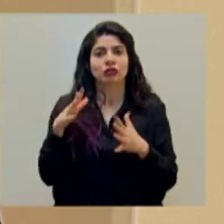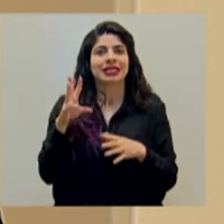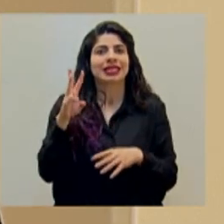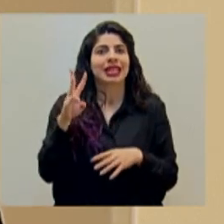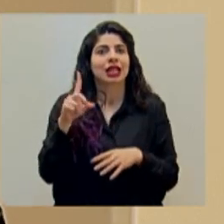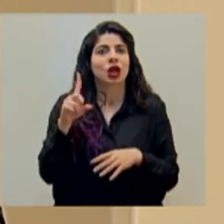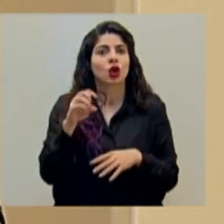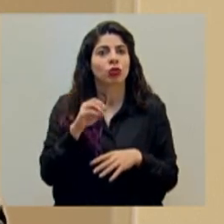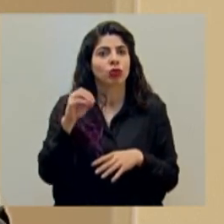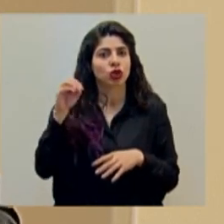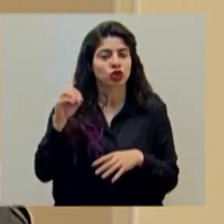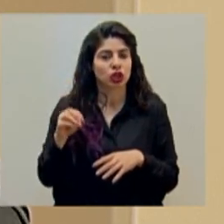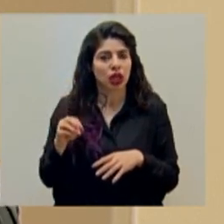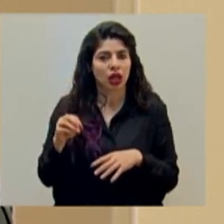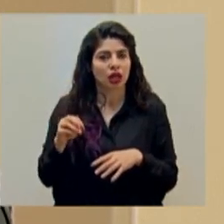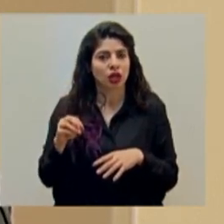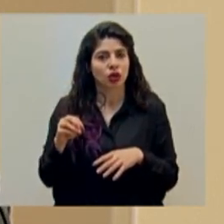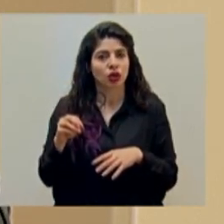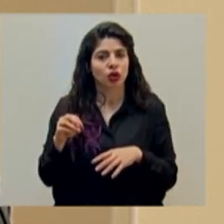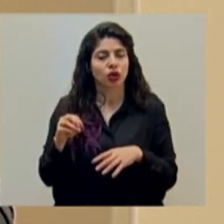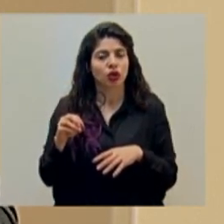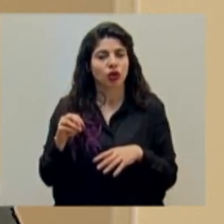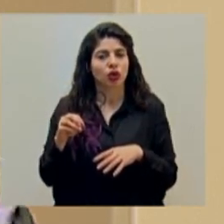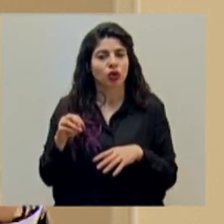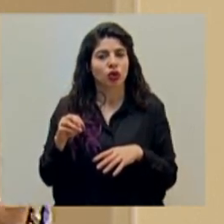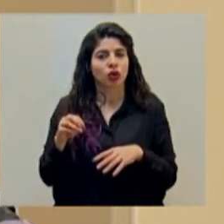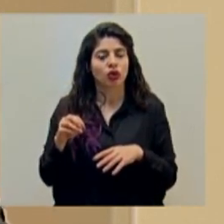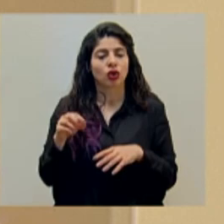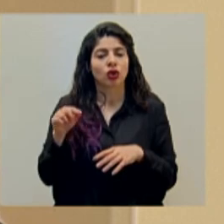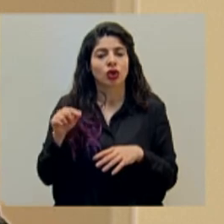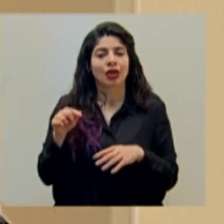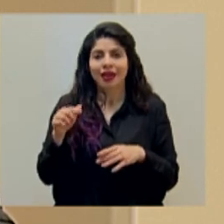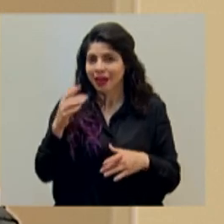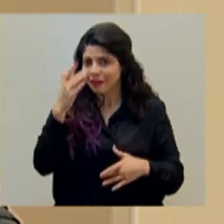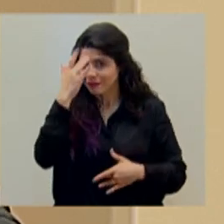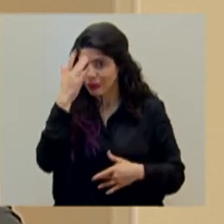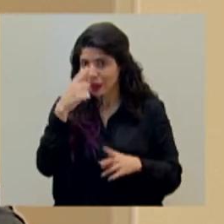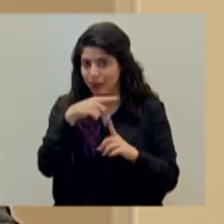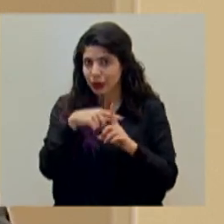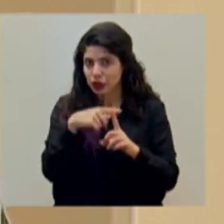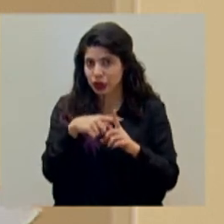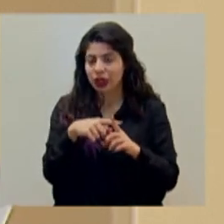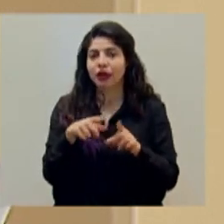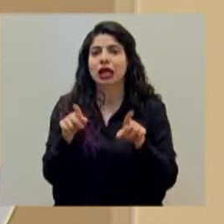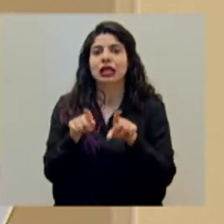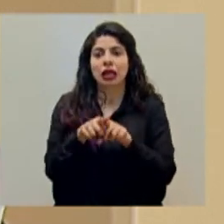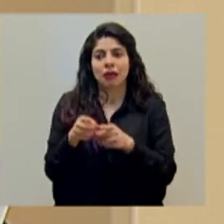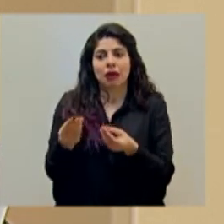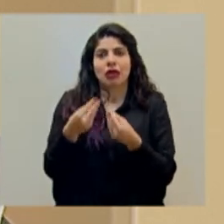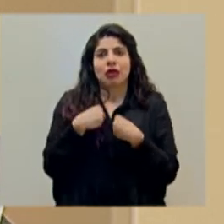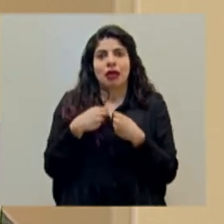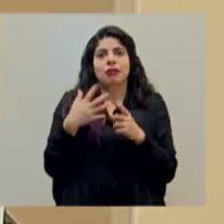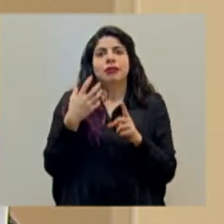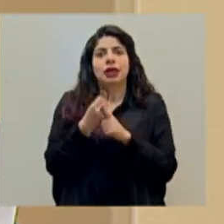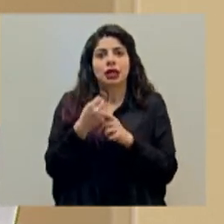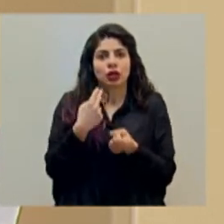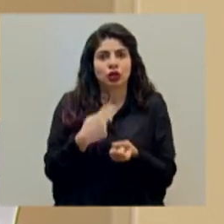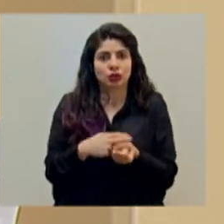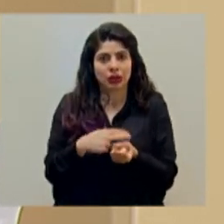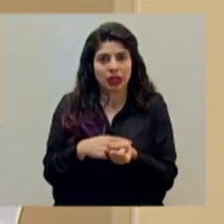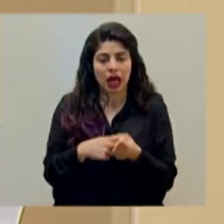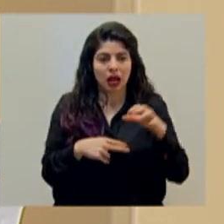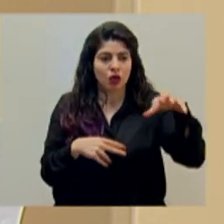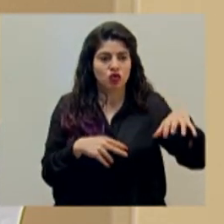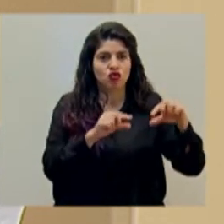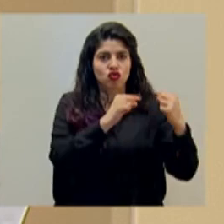61% de la carga de casos positivos y también que impactan al sistema hospitalario con